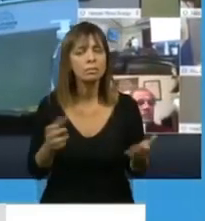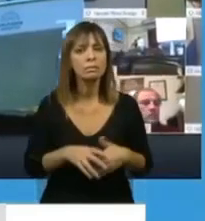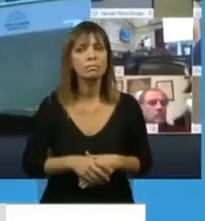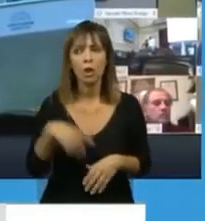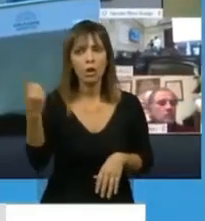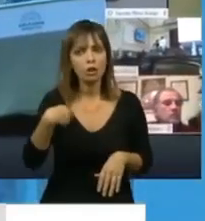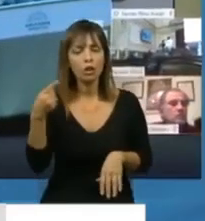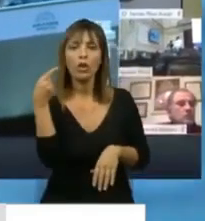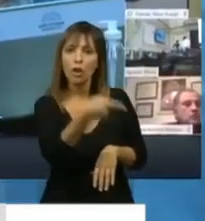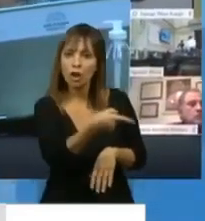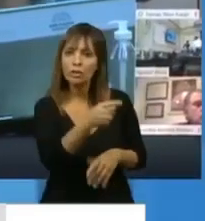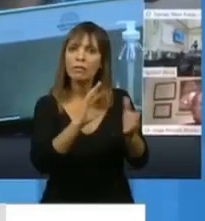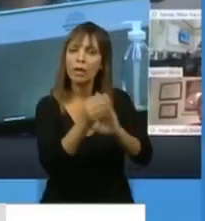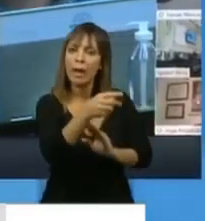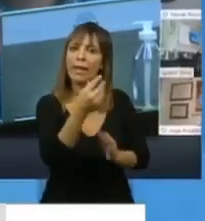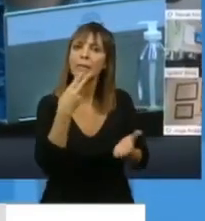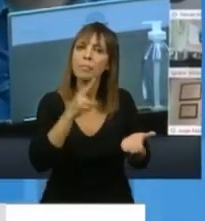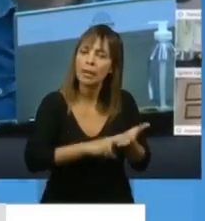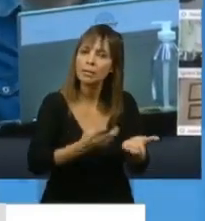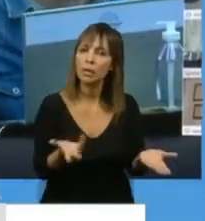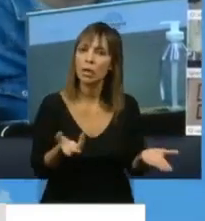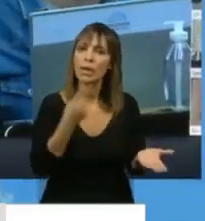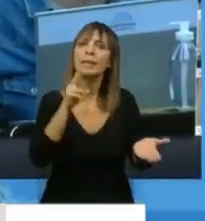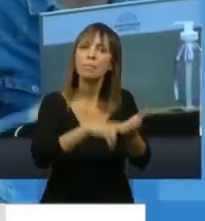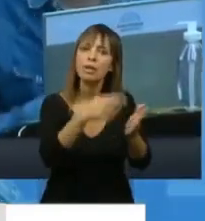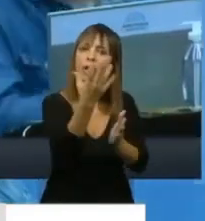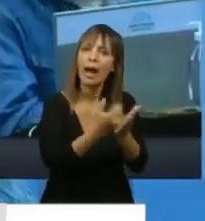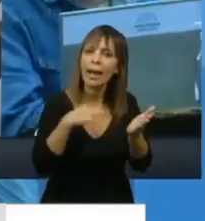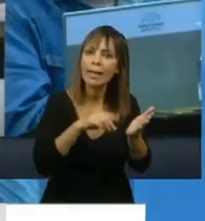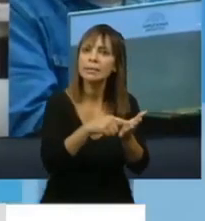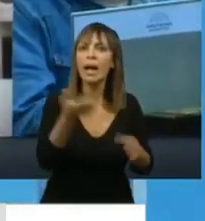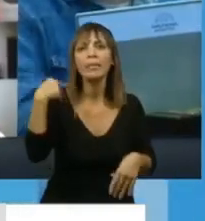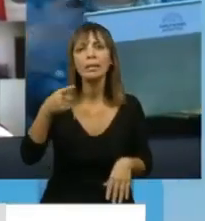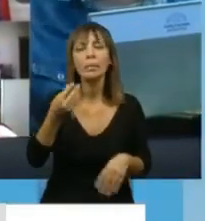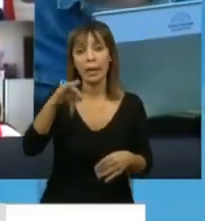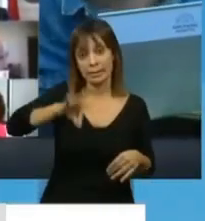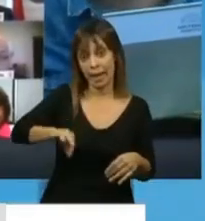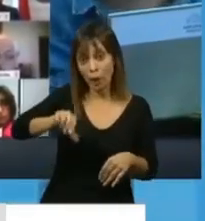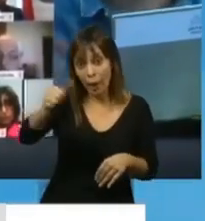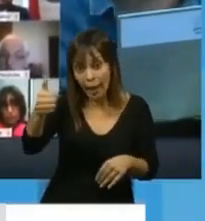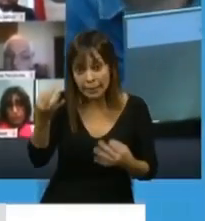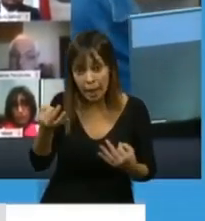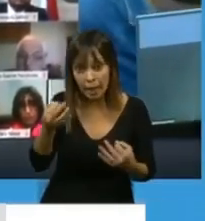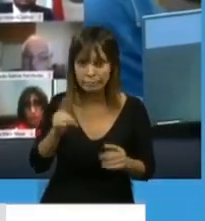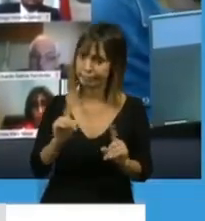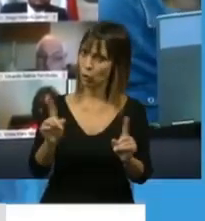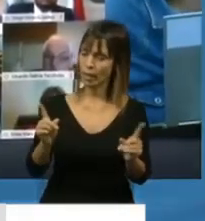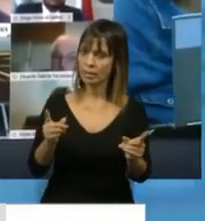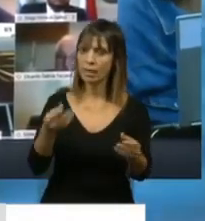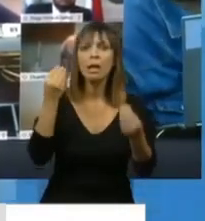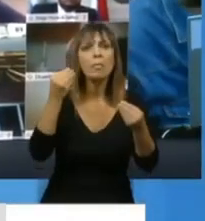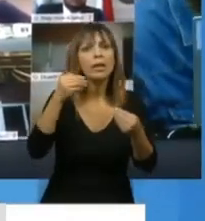en contra de un impuesto que se llama a la ganancia y se aplica al salario, porque el salario no es ganancia? ¿Pero por qué aquí